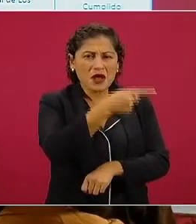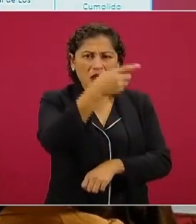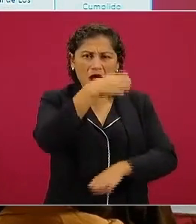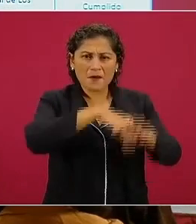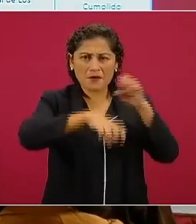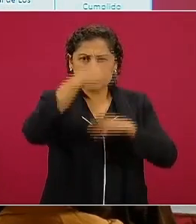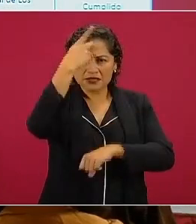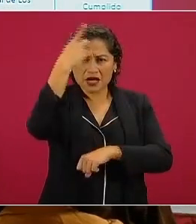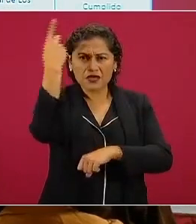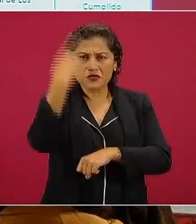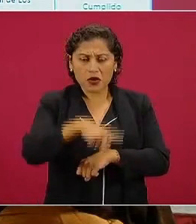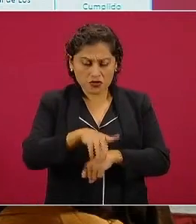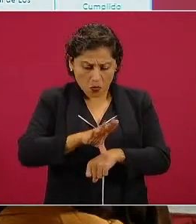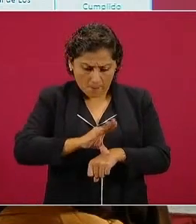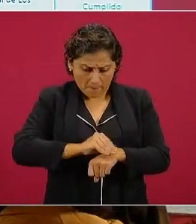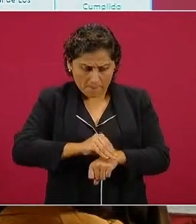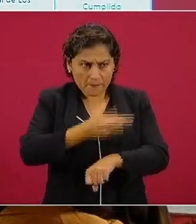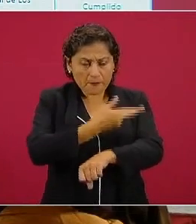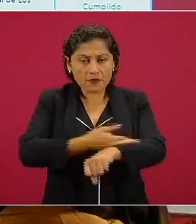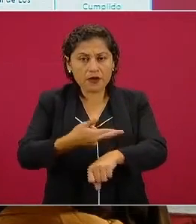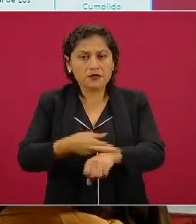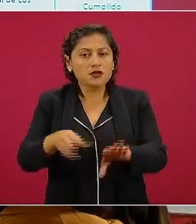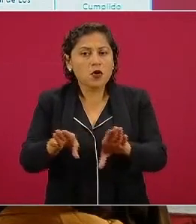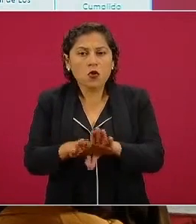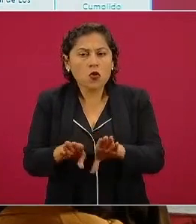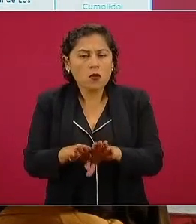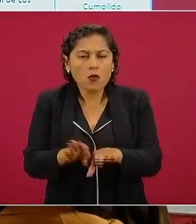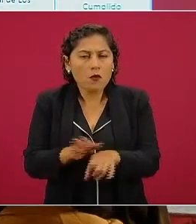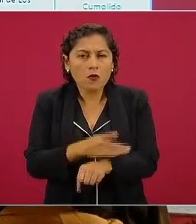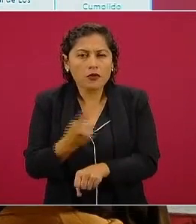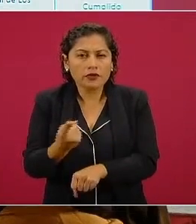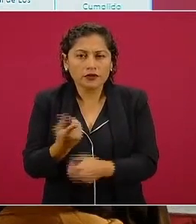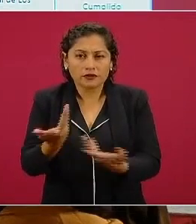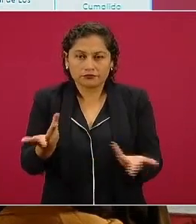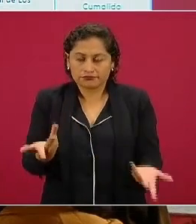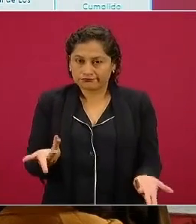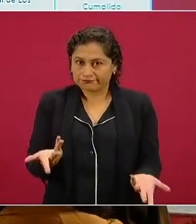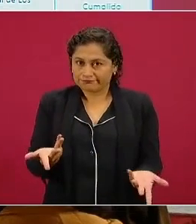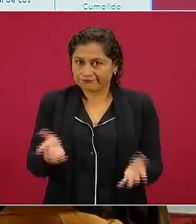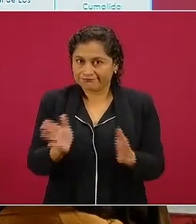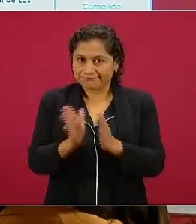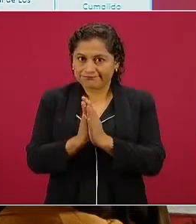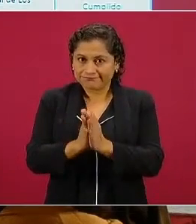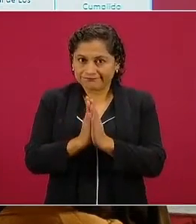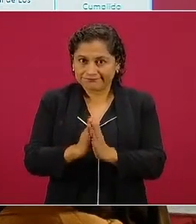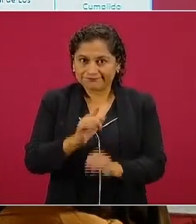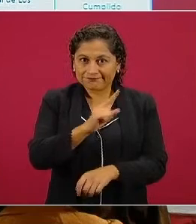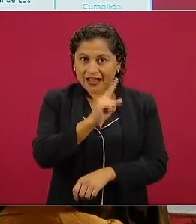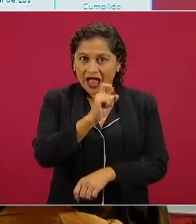si estaban comprometiendo el agua de Mexicali si la gente no sabía